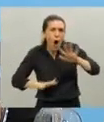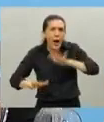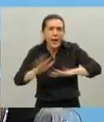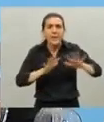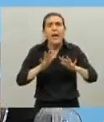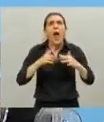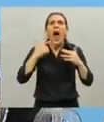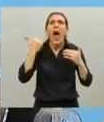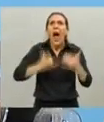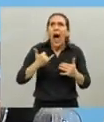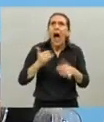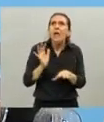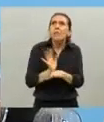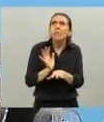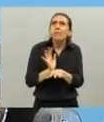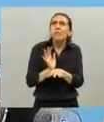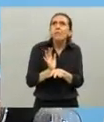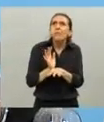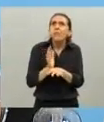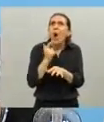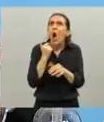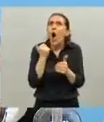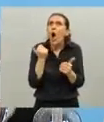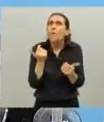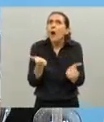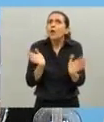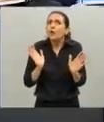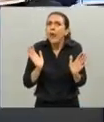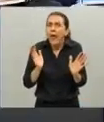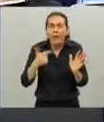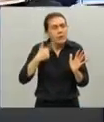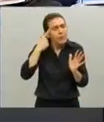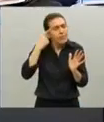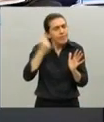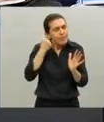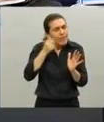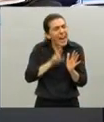tenemos la oportunidad yo insisto en este punto